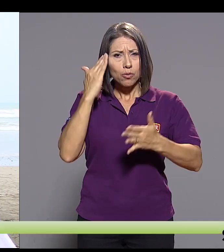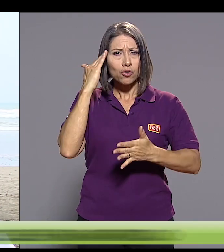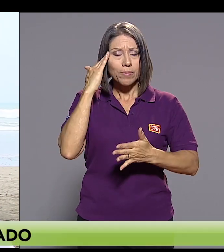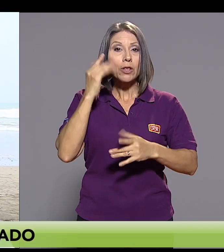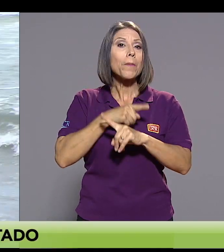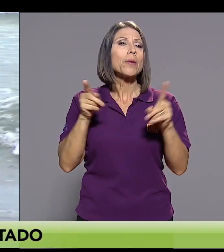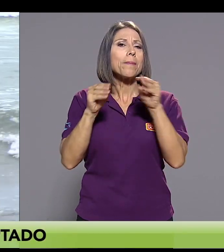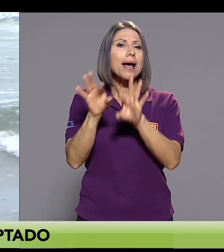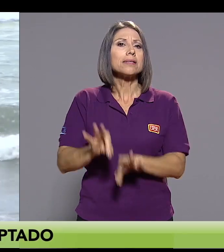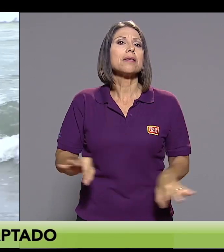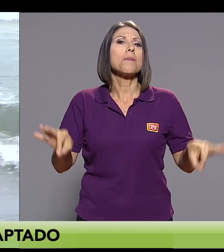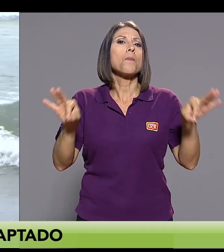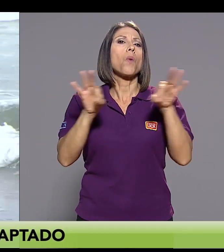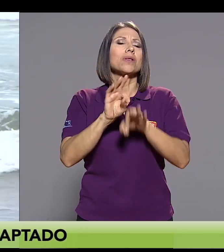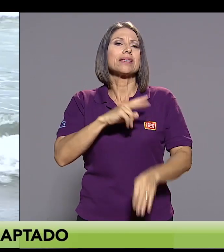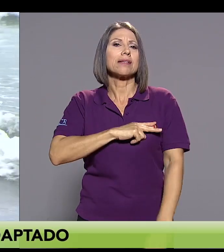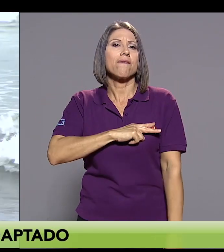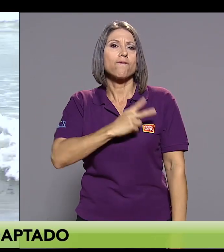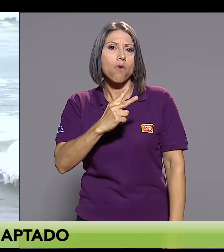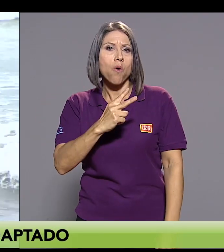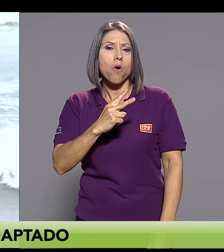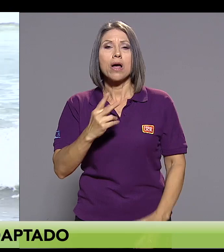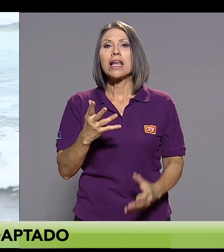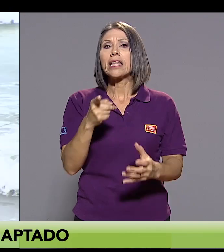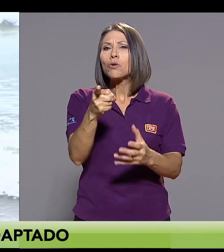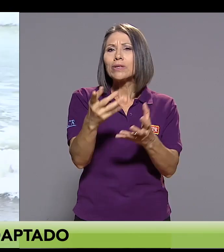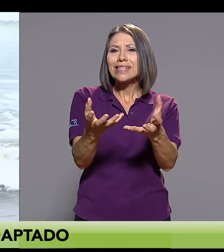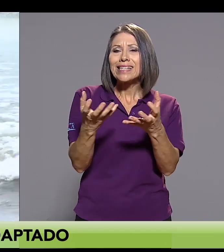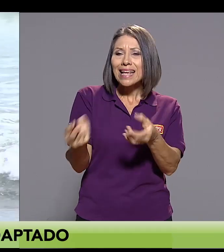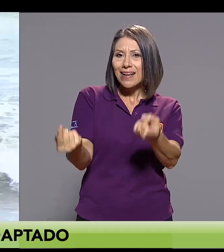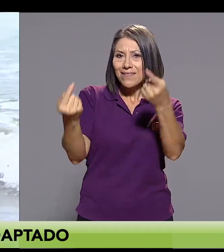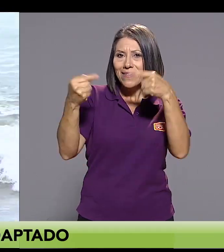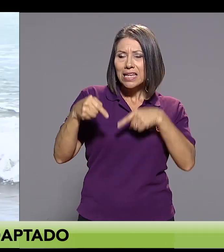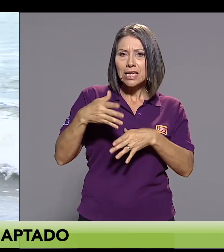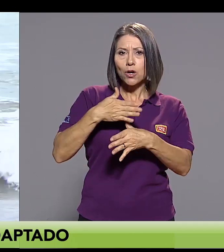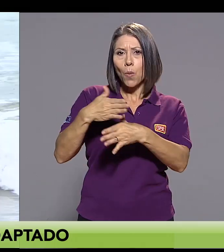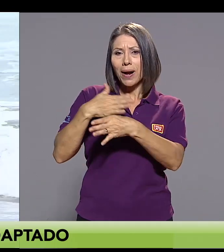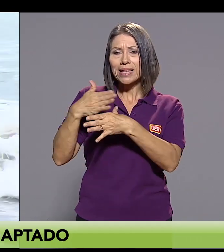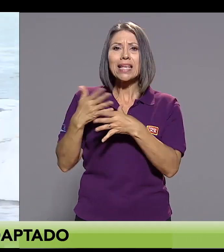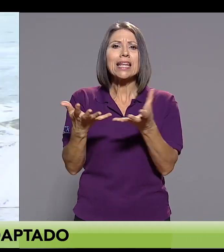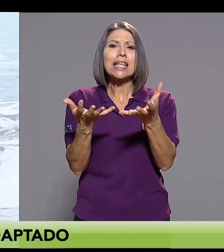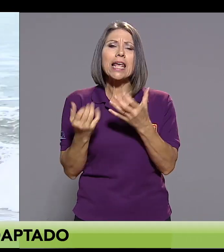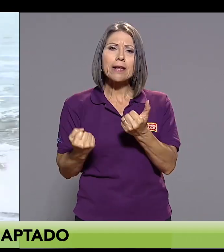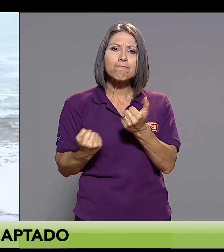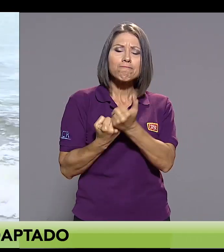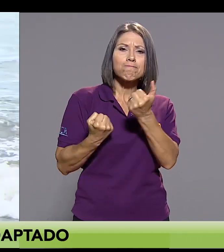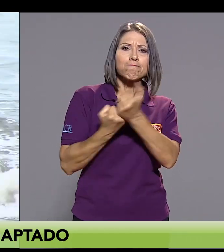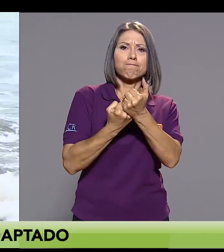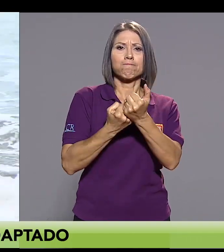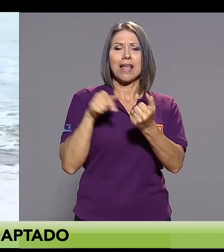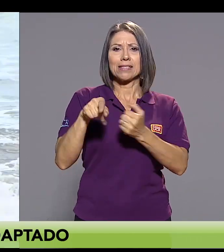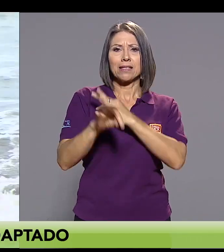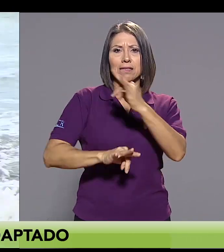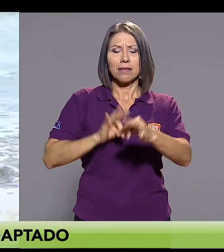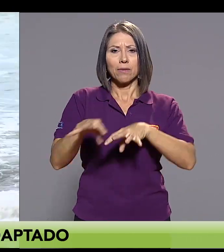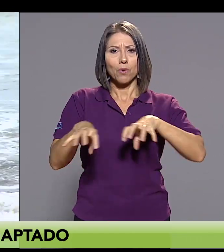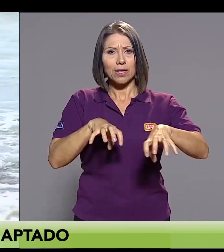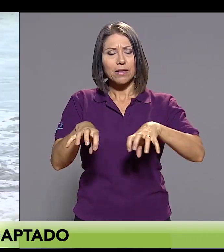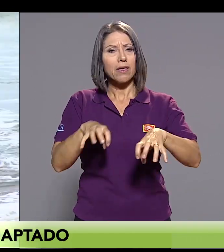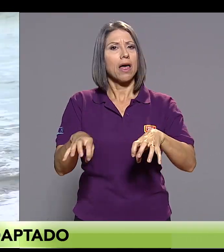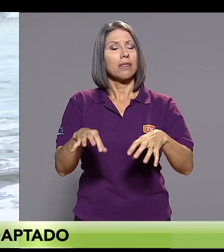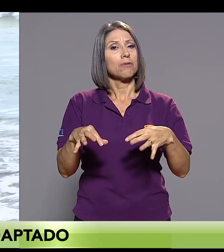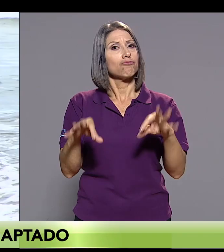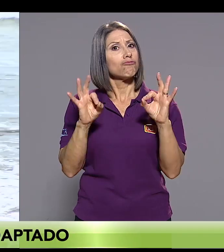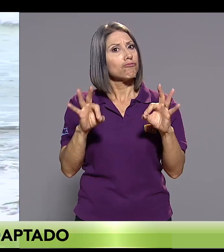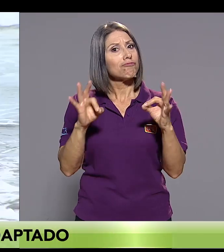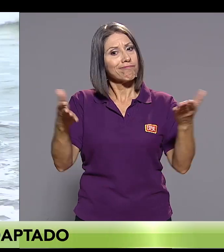técnico que tenga cierto conocimiento. Lo que más importa en este caso es la fuerza de voluntad. El querer venir, el compartir y querer